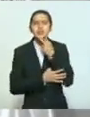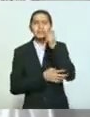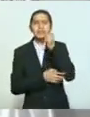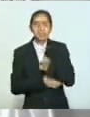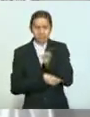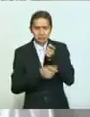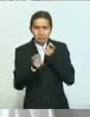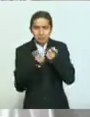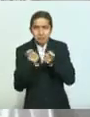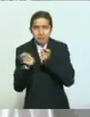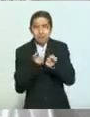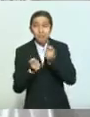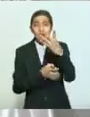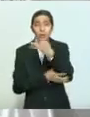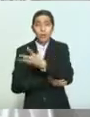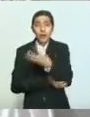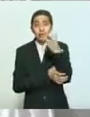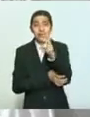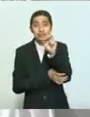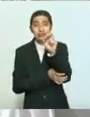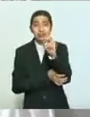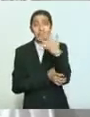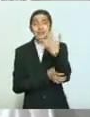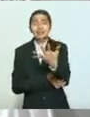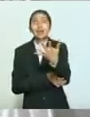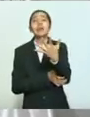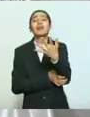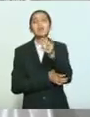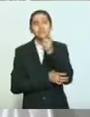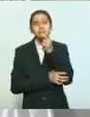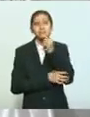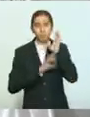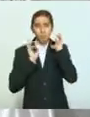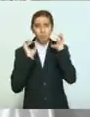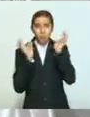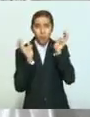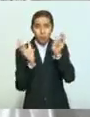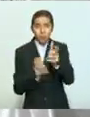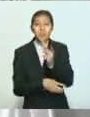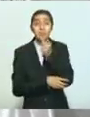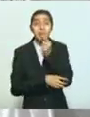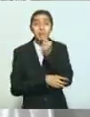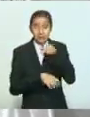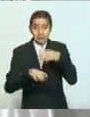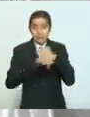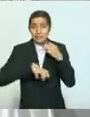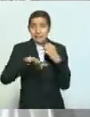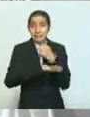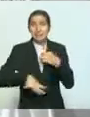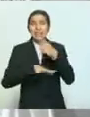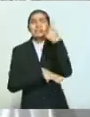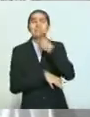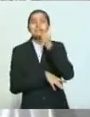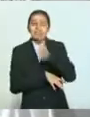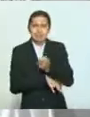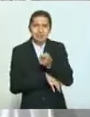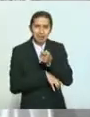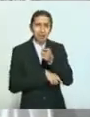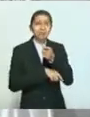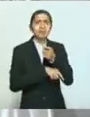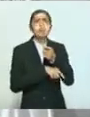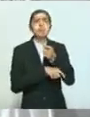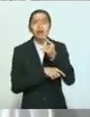disposición 435 patrullas de la Policía del Estado para recorrer todo el